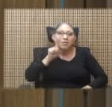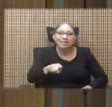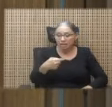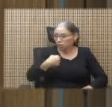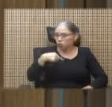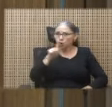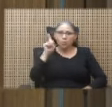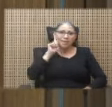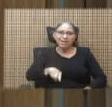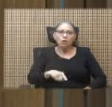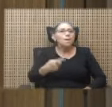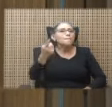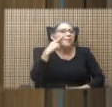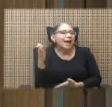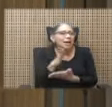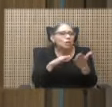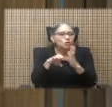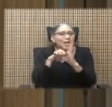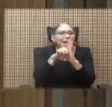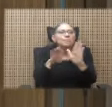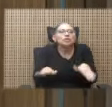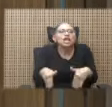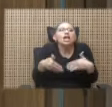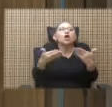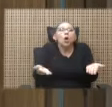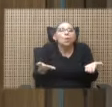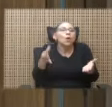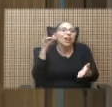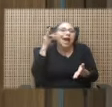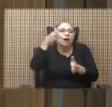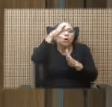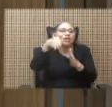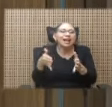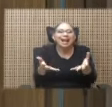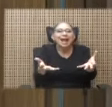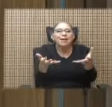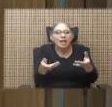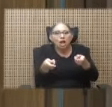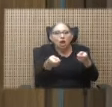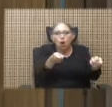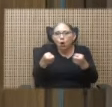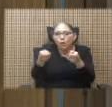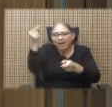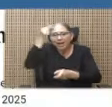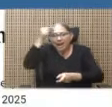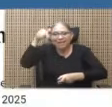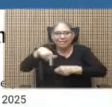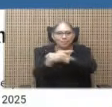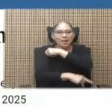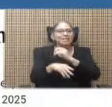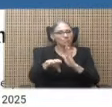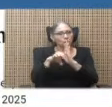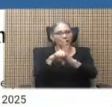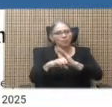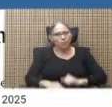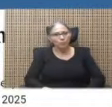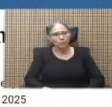miento. Vean algunos ejemplos de cómo la contralora pretende gobernar este país. Por ejemplo,